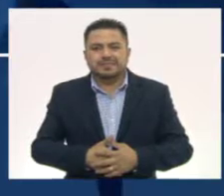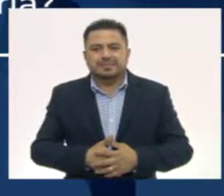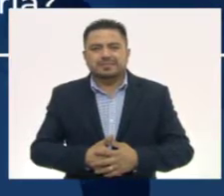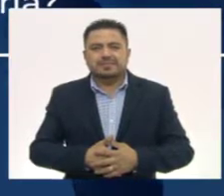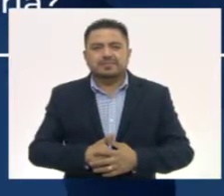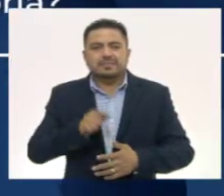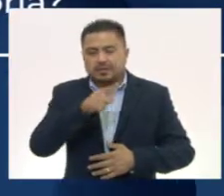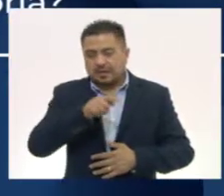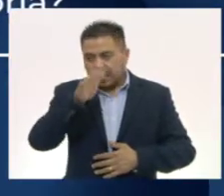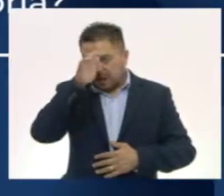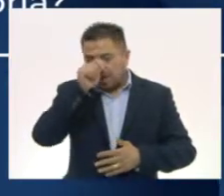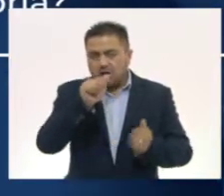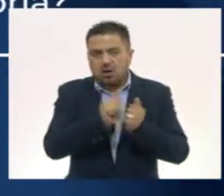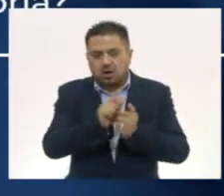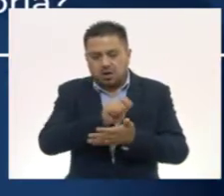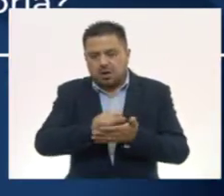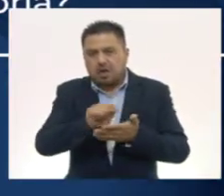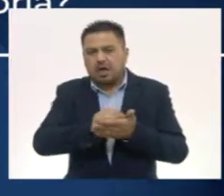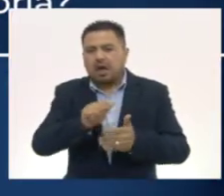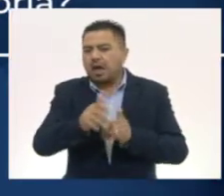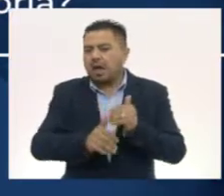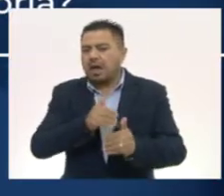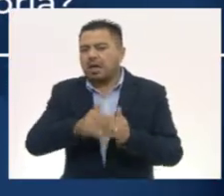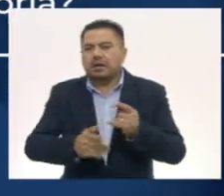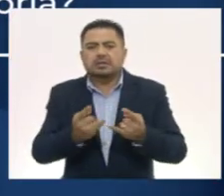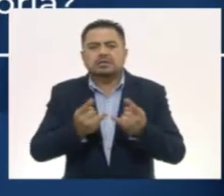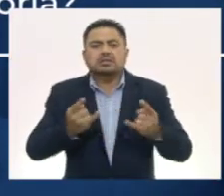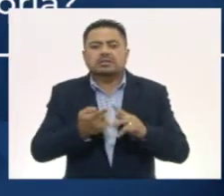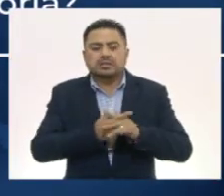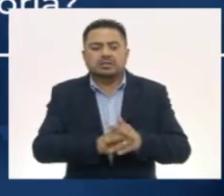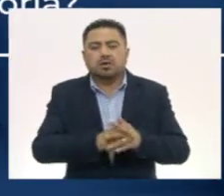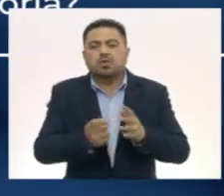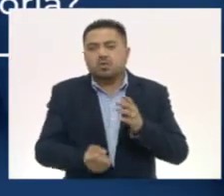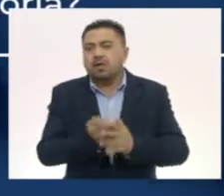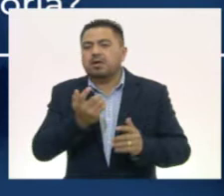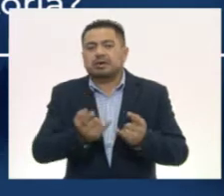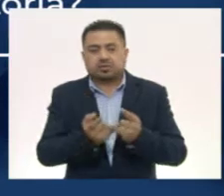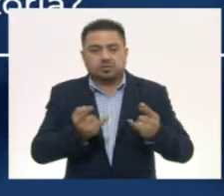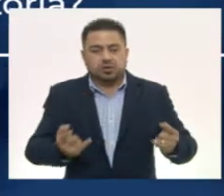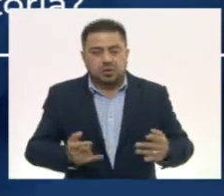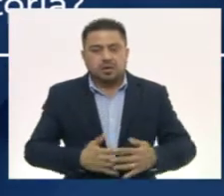¿Están de acuerdo con que la escritura marque el fin de la prehistoria y el inicio de la historia?